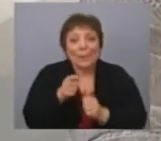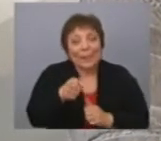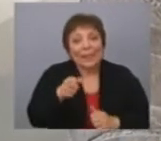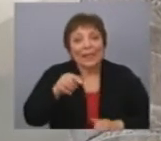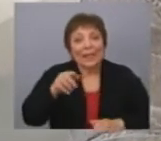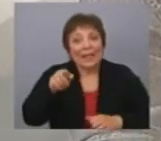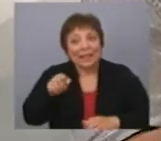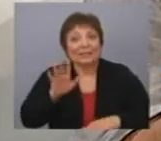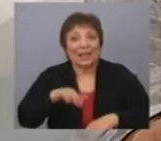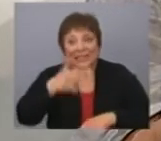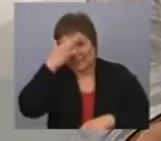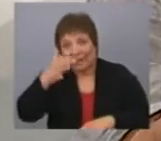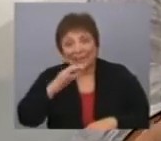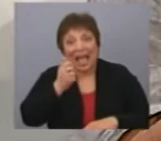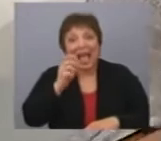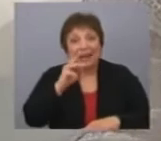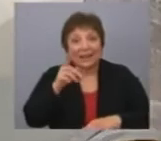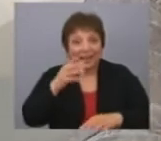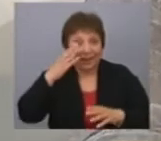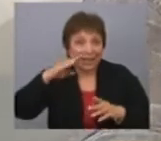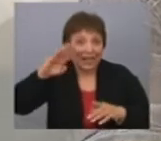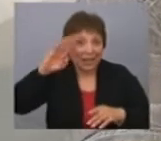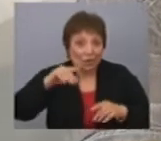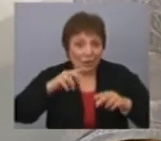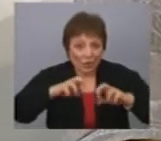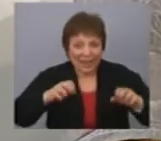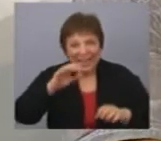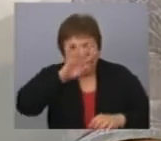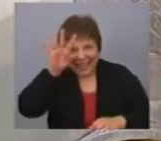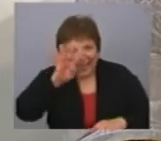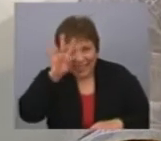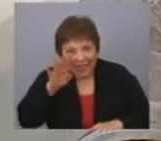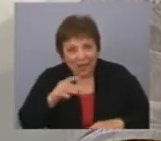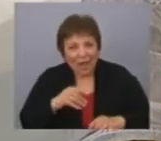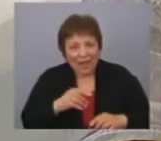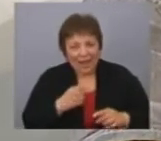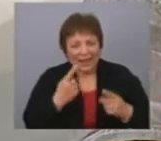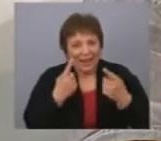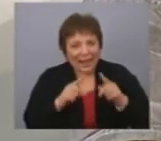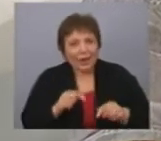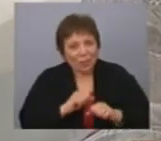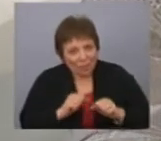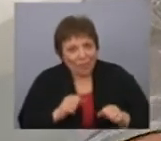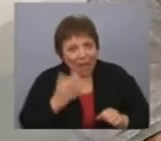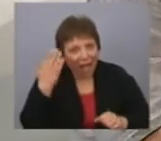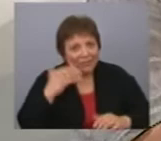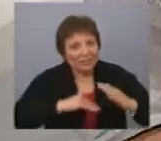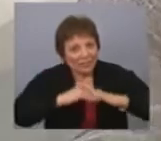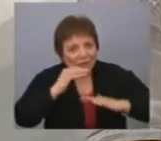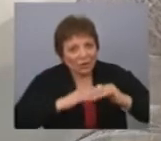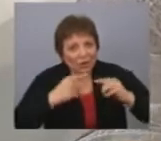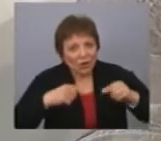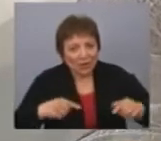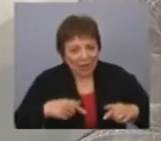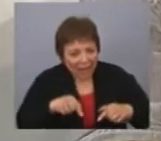es la arqueóloga y resultaba hasta extraño saber que los indígenas uruguayos habían construido cosas y que se estaban recién